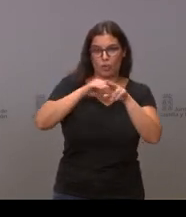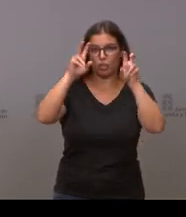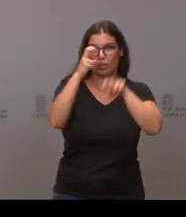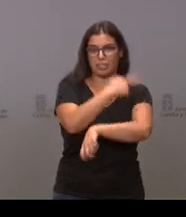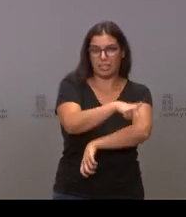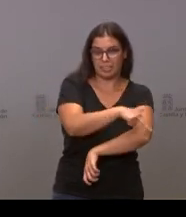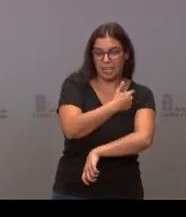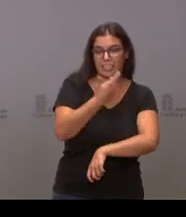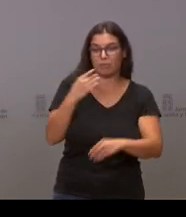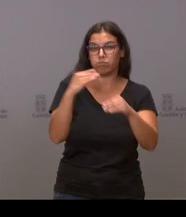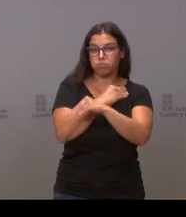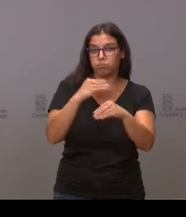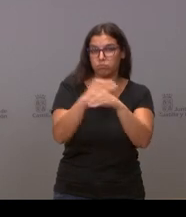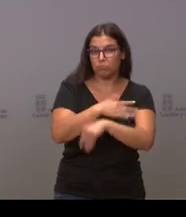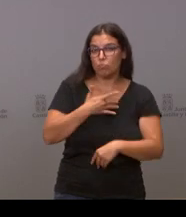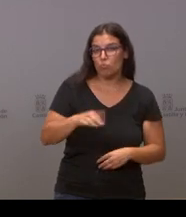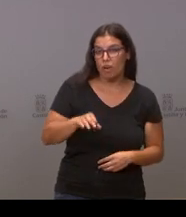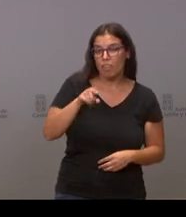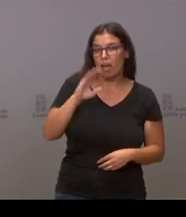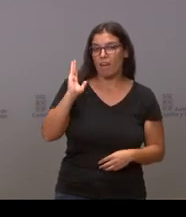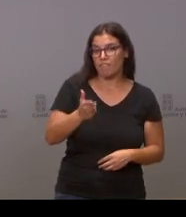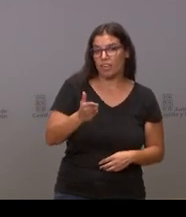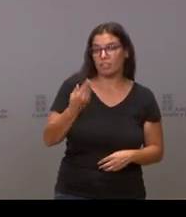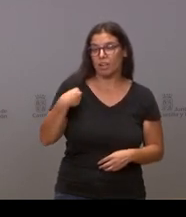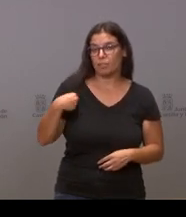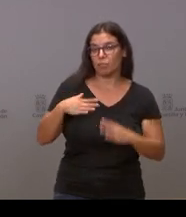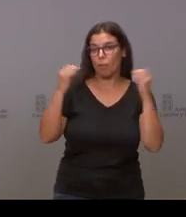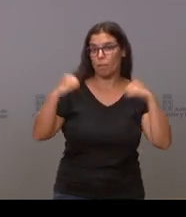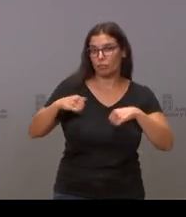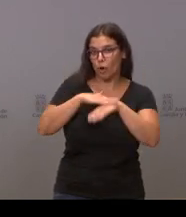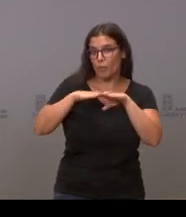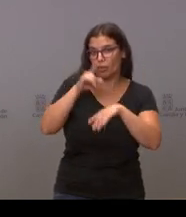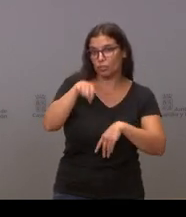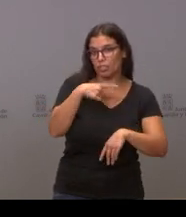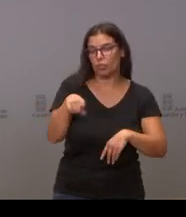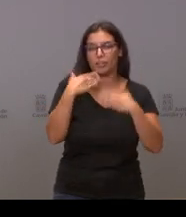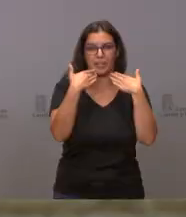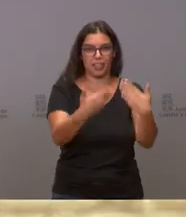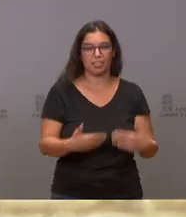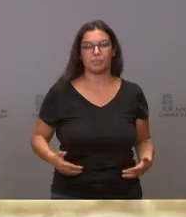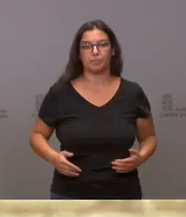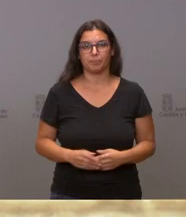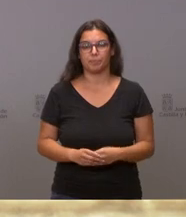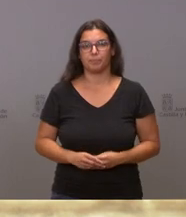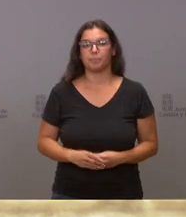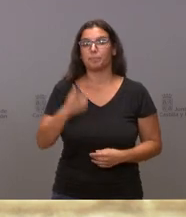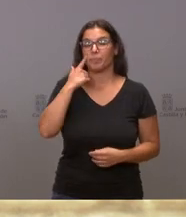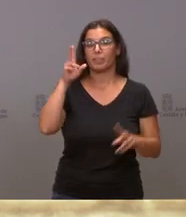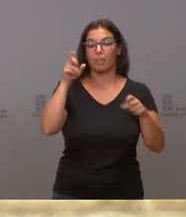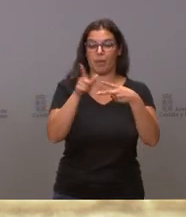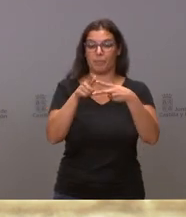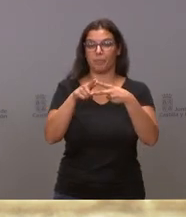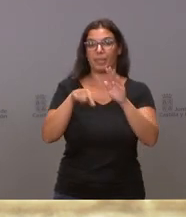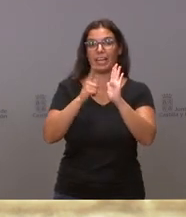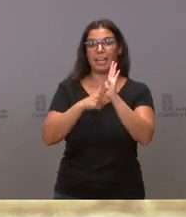diferencias en algún momento podrían afectar al pacto de legislatura. Gracias. Vamos a ver. Respecto a la ley de